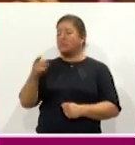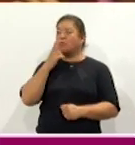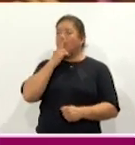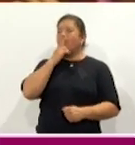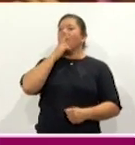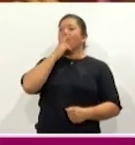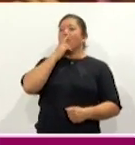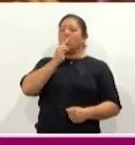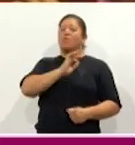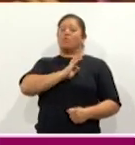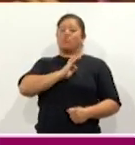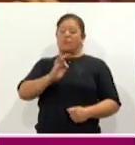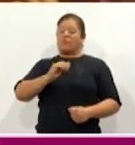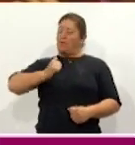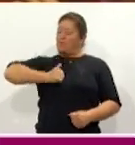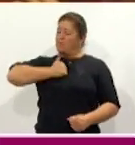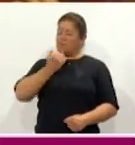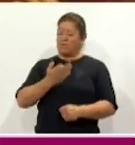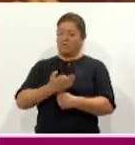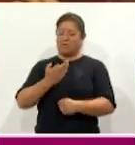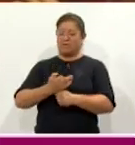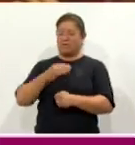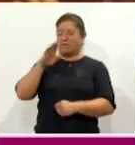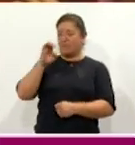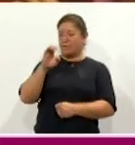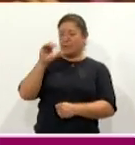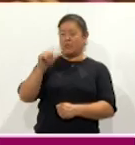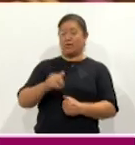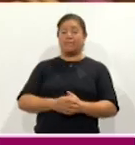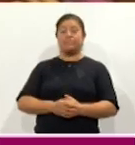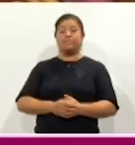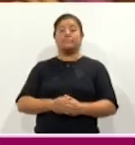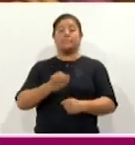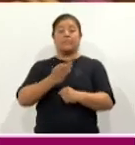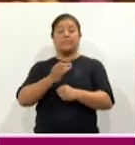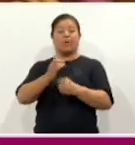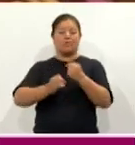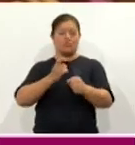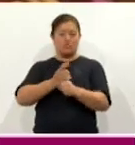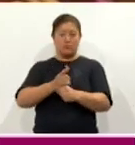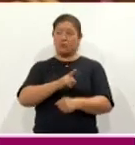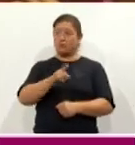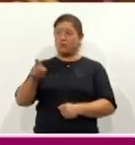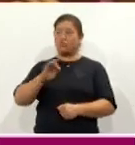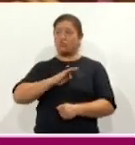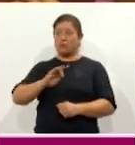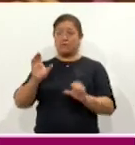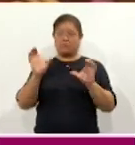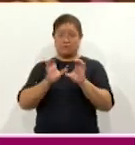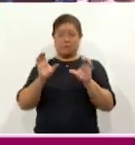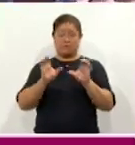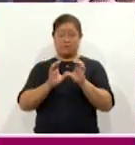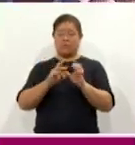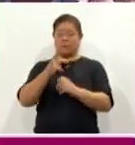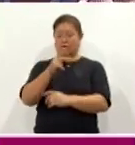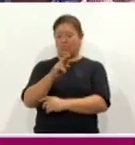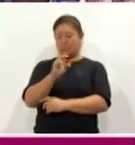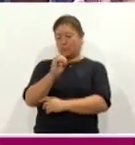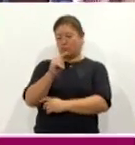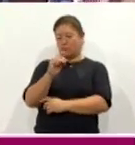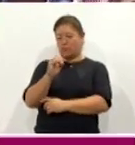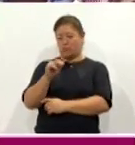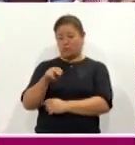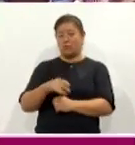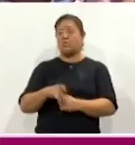sobre todo aprovechar esta beca. Además de esta oportunidad, les permitirá obtener la certificación Protón. De manera